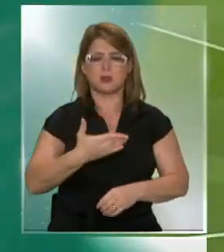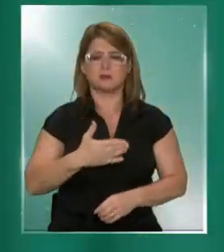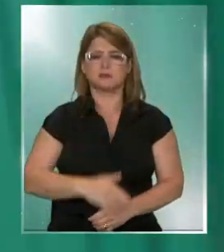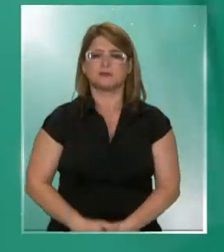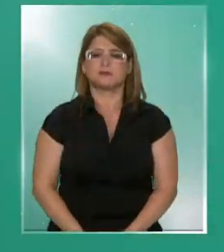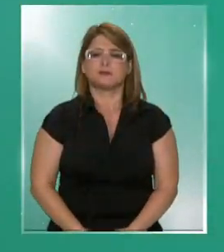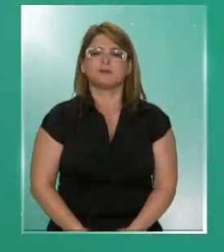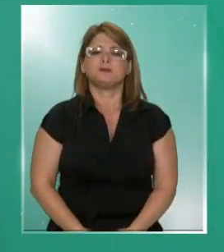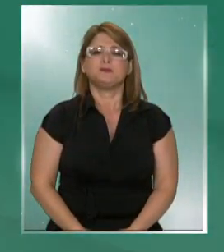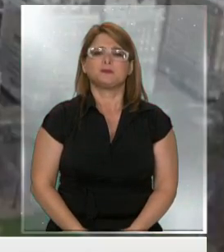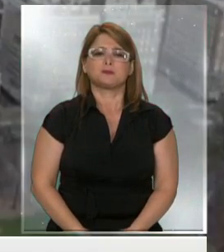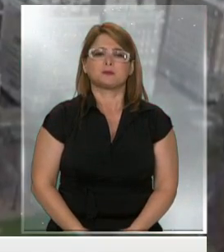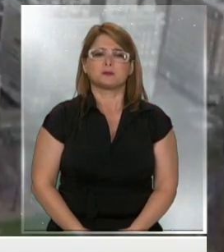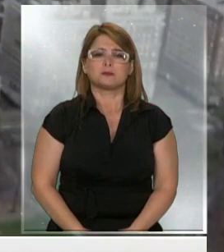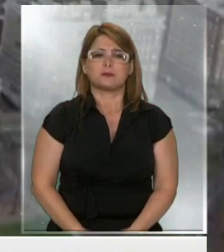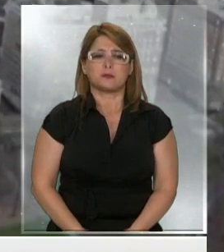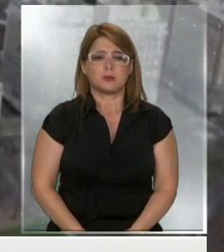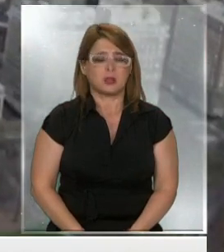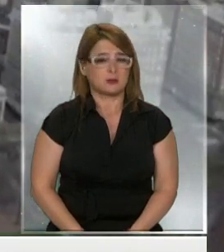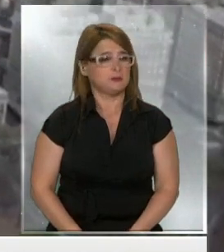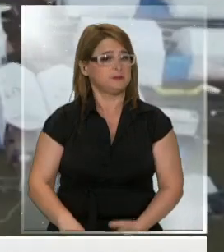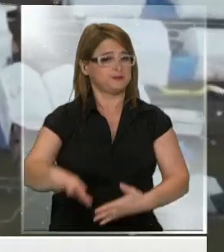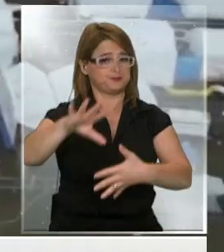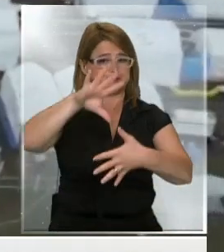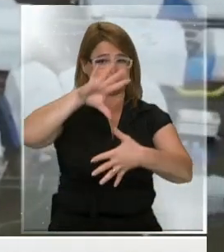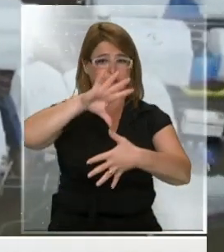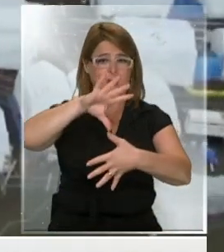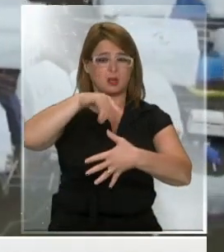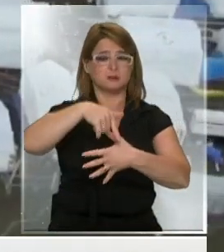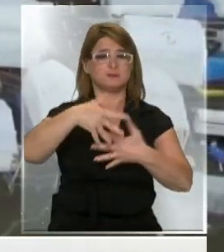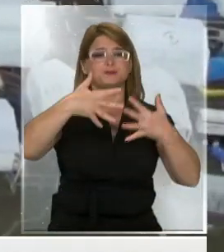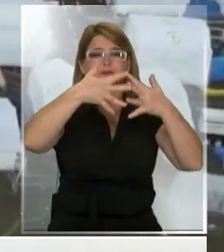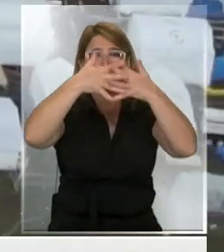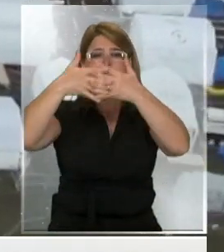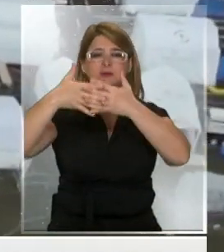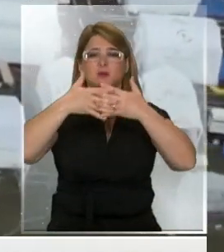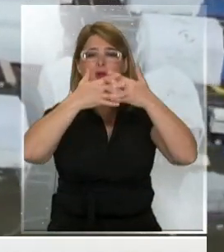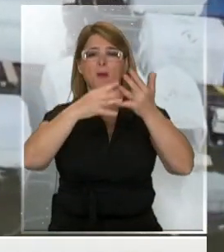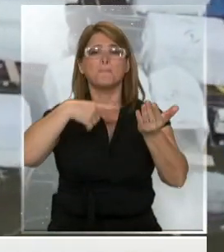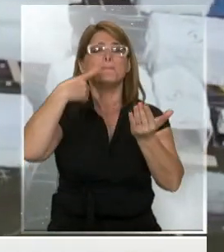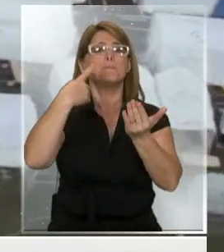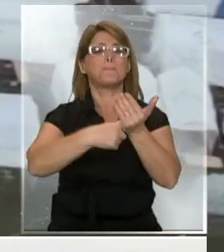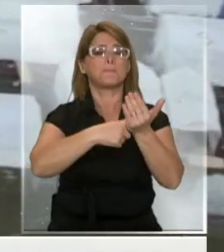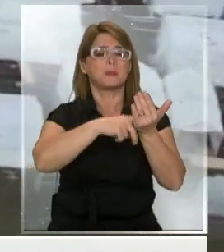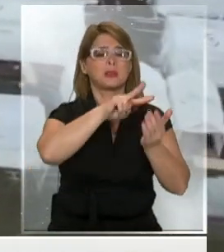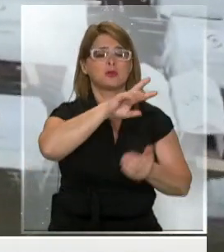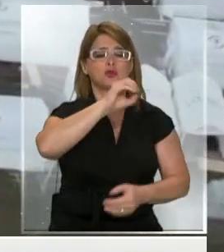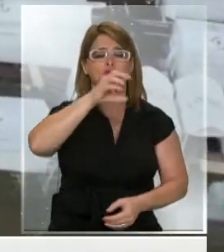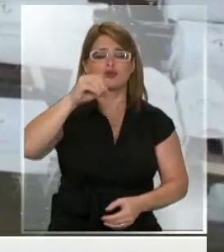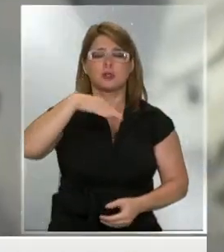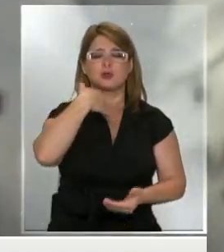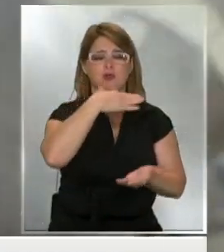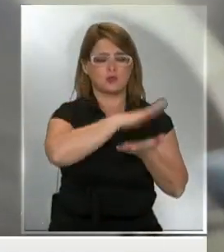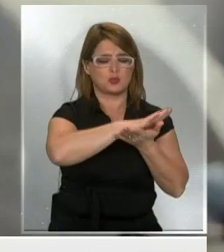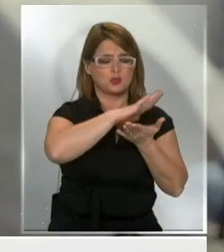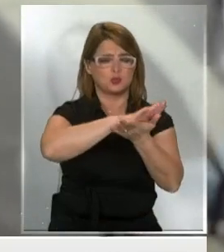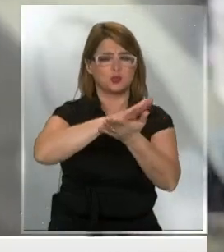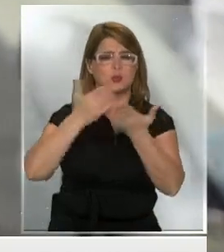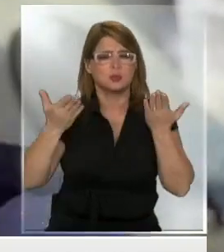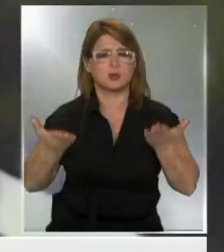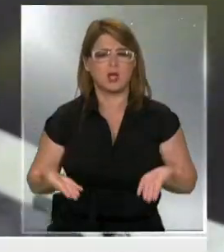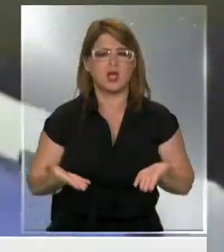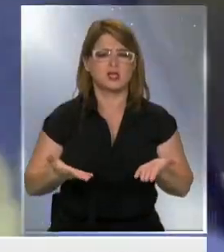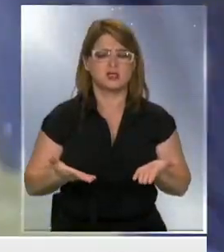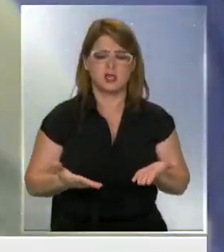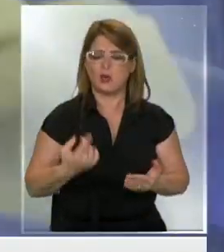Ahora viajemos a América. Ya como estamos comentando, Estados Unidos registró más de 1.200 muertos por esta enfermedad. En las